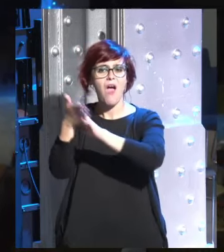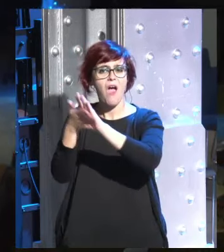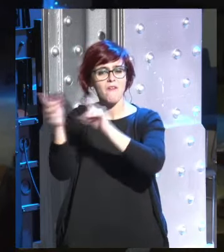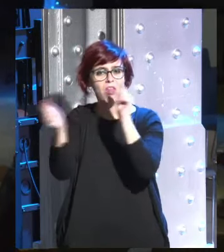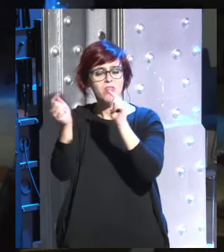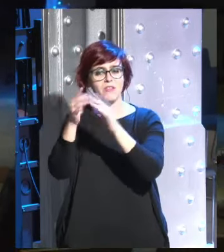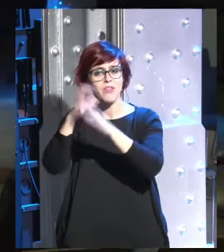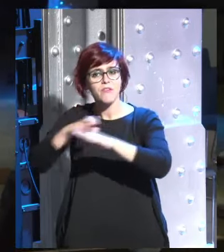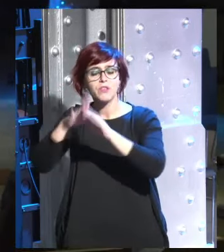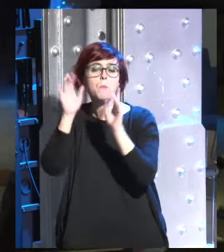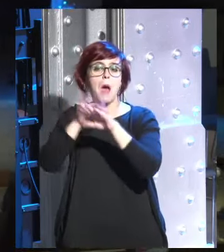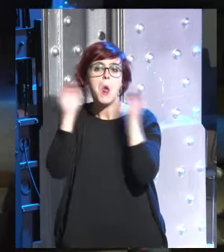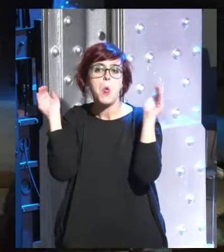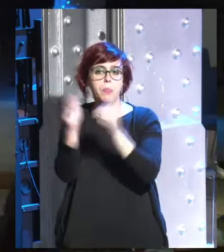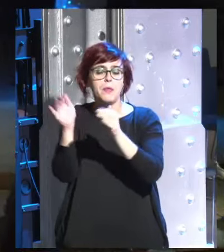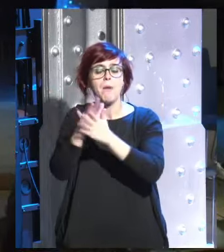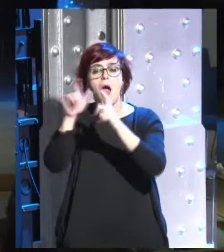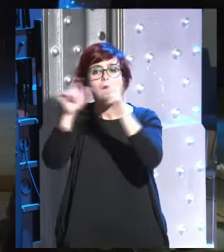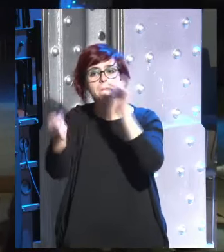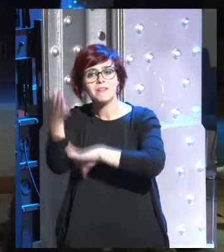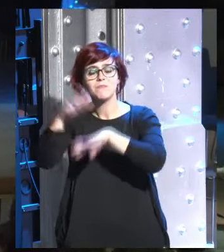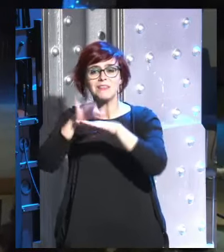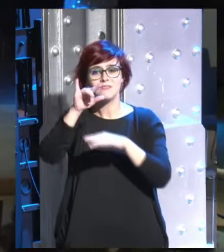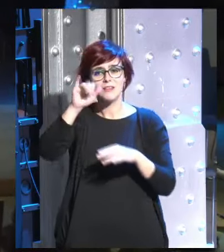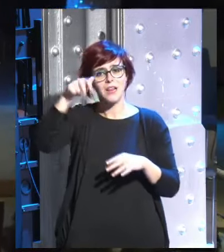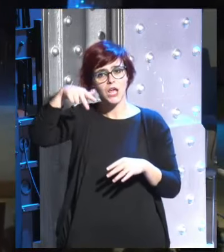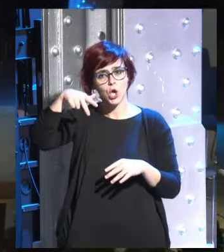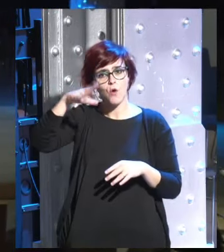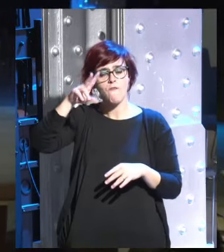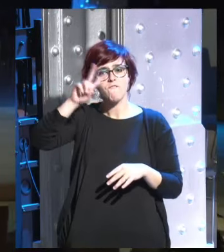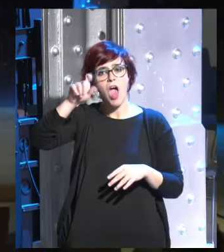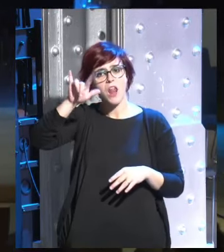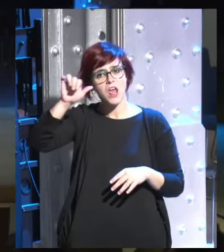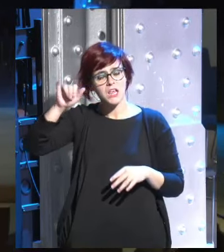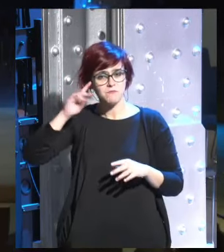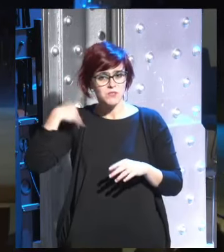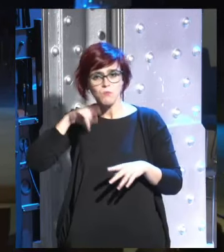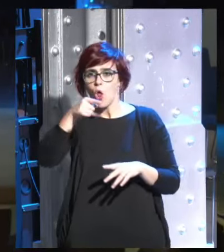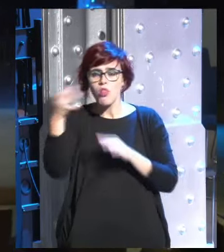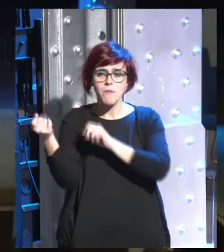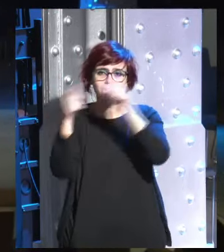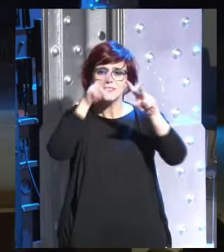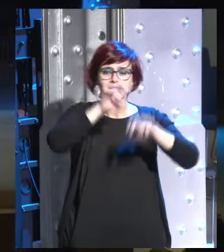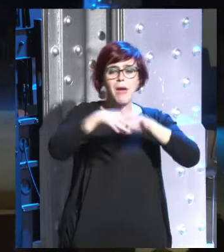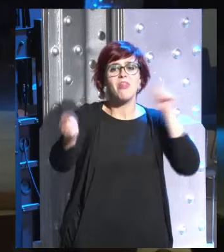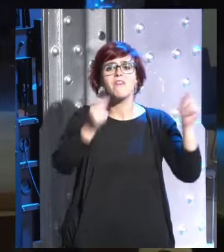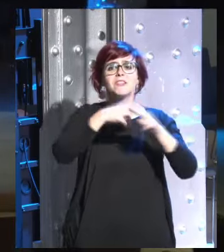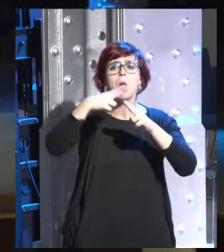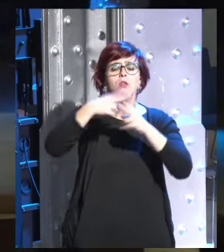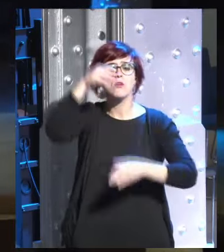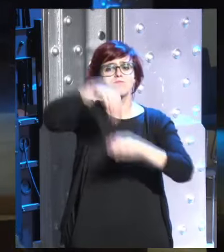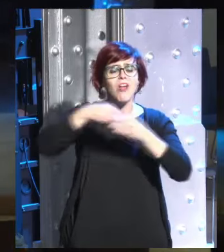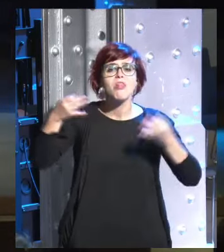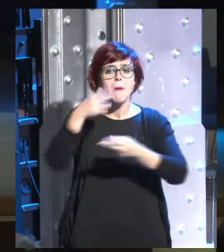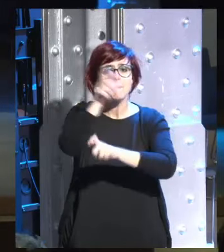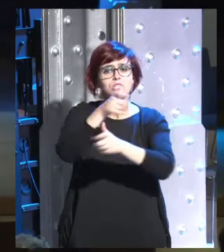para un número pequeño de emprendedores en Silicon Valley convertir estas cuestiones en algo que forme parte del debate político entre